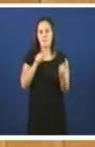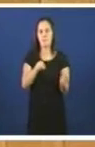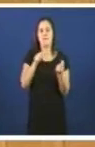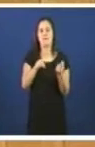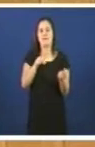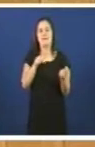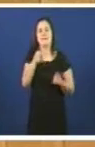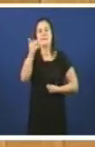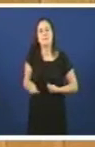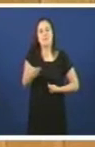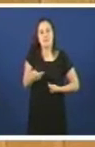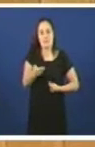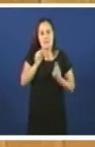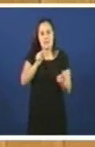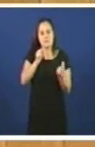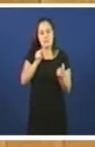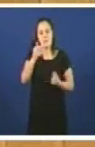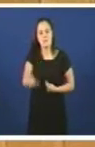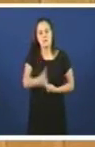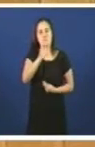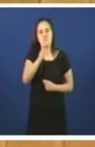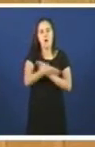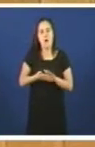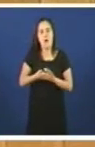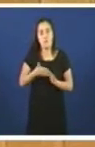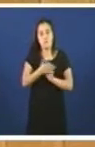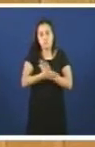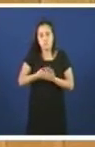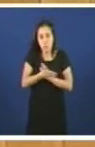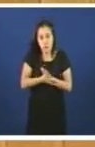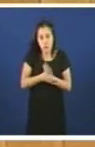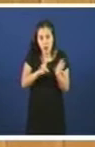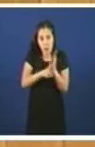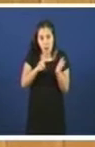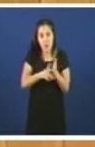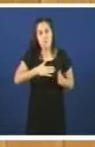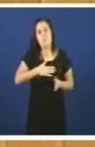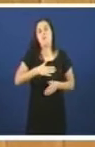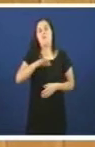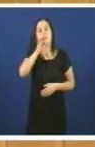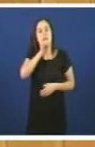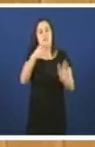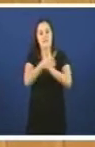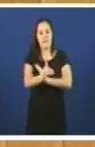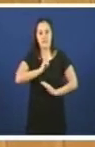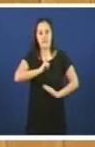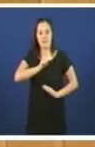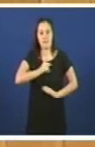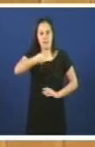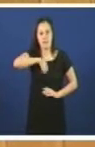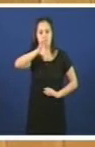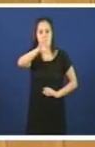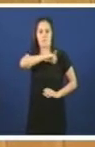porque estamos a falar da lingua propia de Galicia elemento diferenciador e simbólico do noso povo e da nosa comunidade autónoma